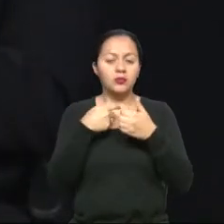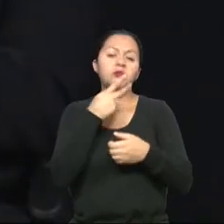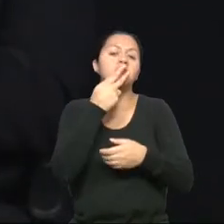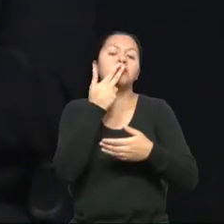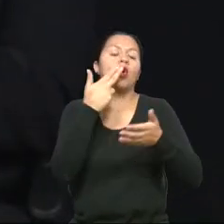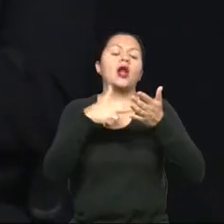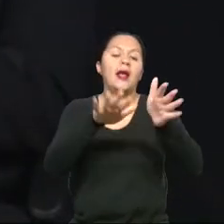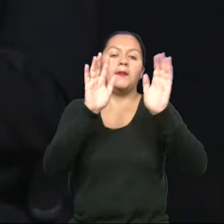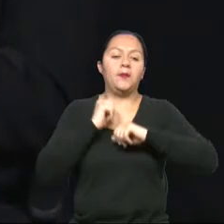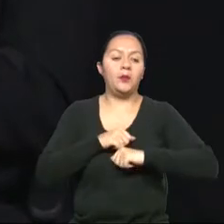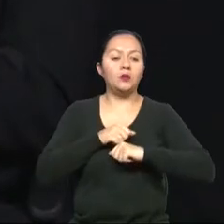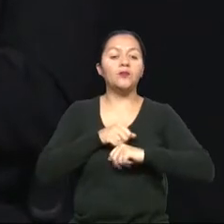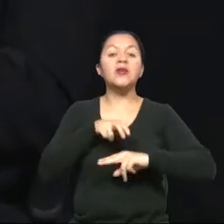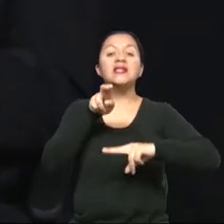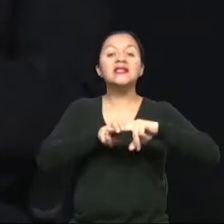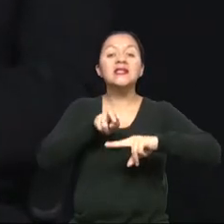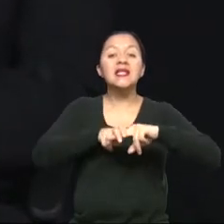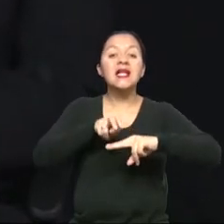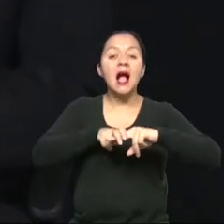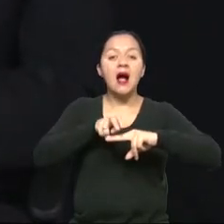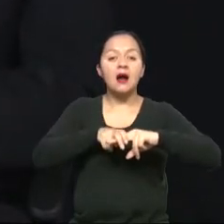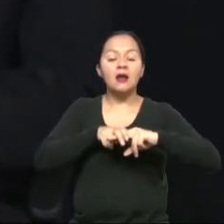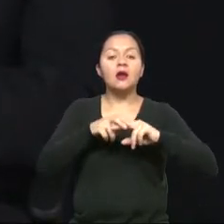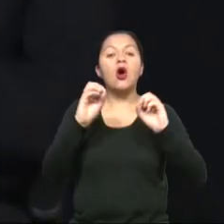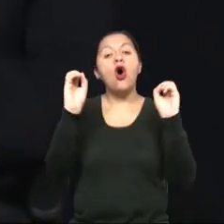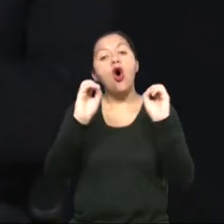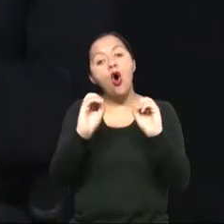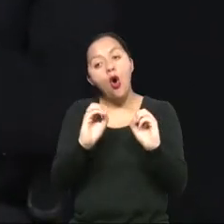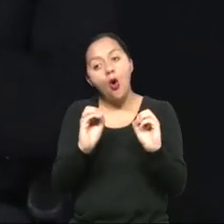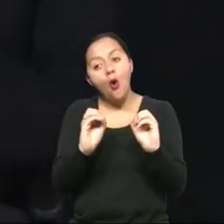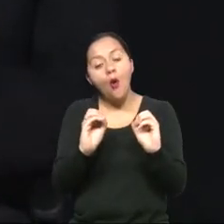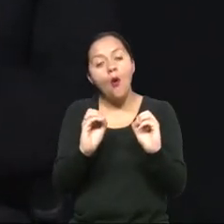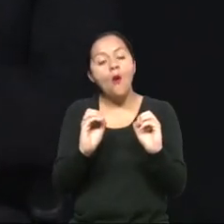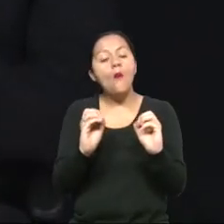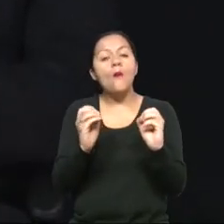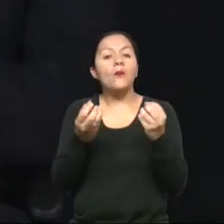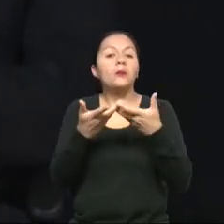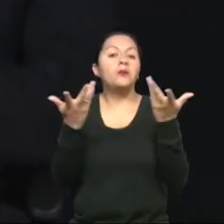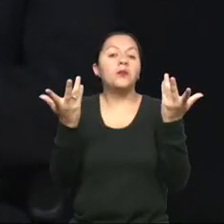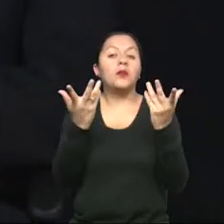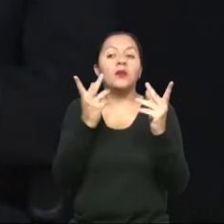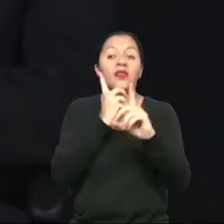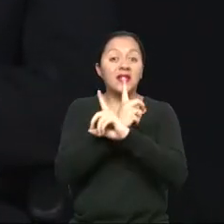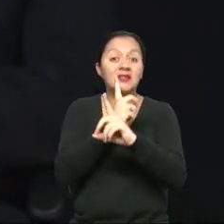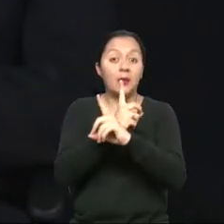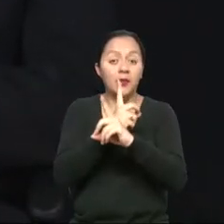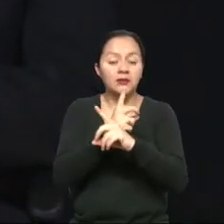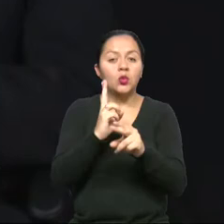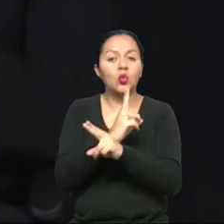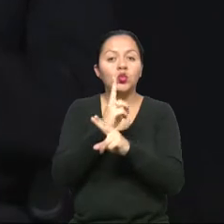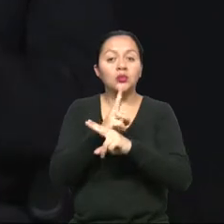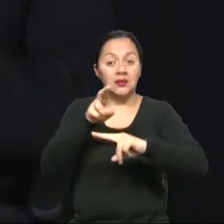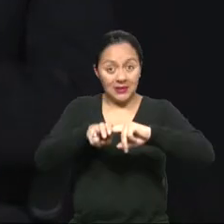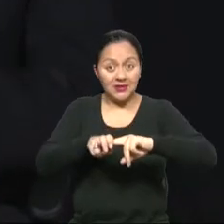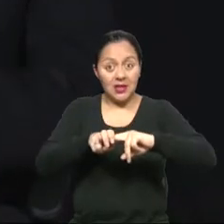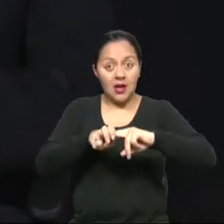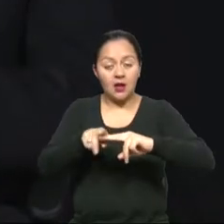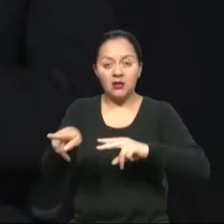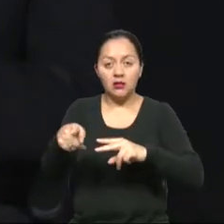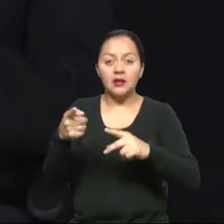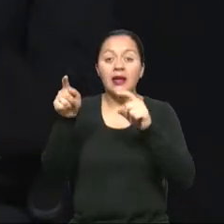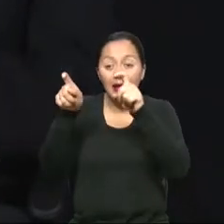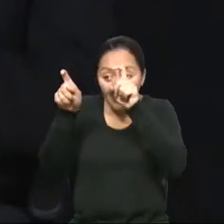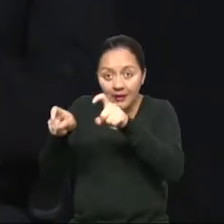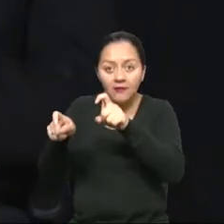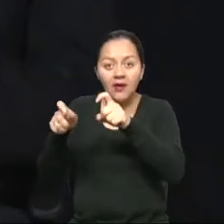o algún elemento que estén utilizando en una potencial discapacidad, entonces necesito que esos laboratorios